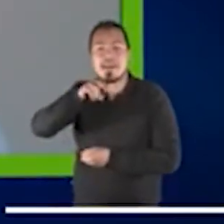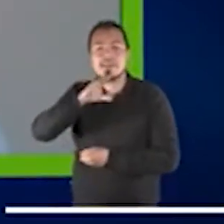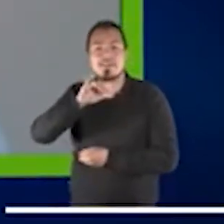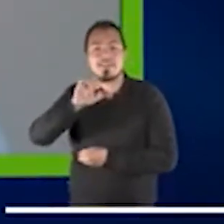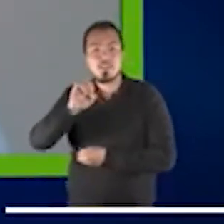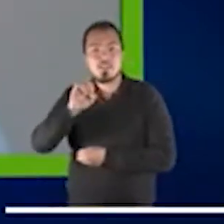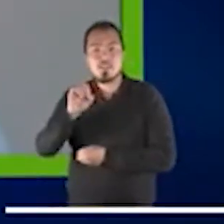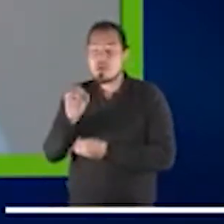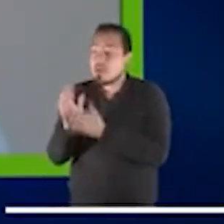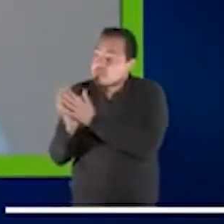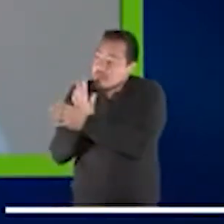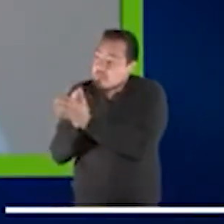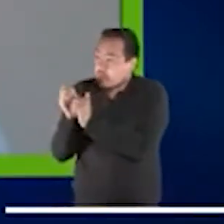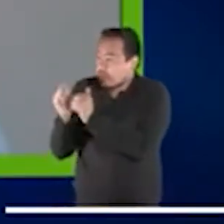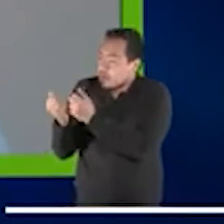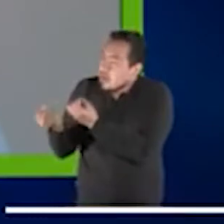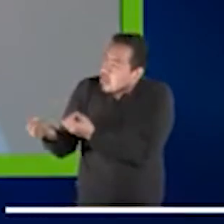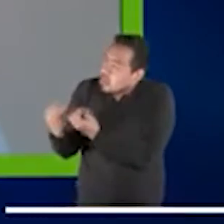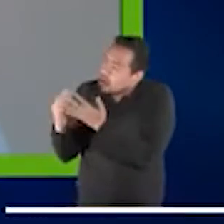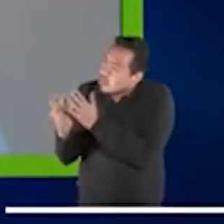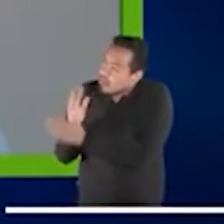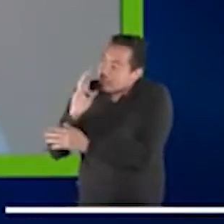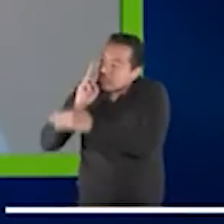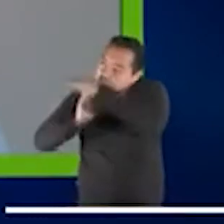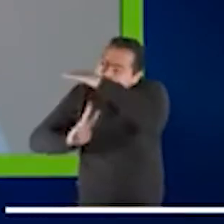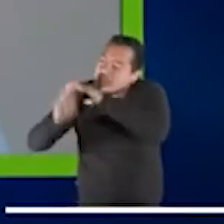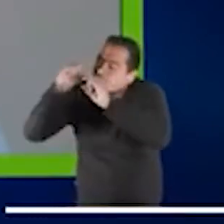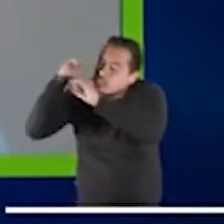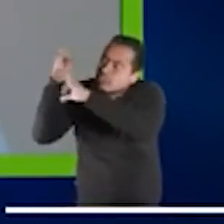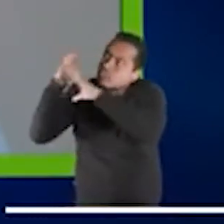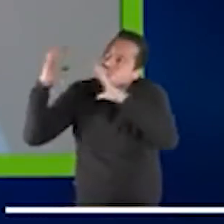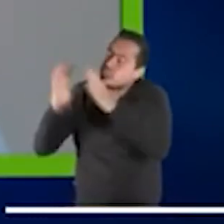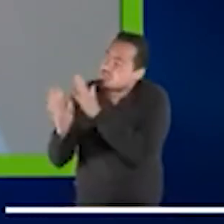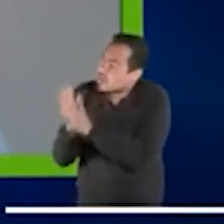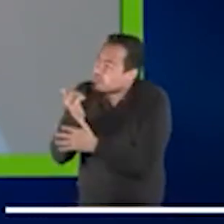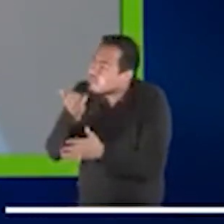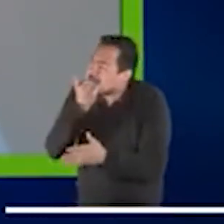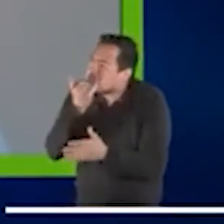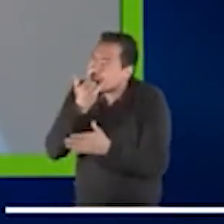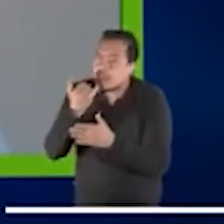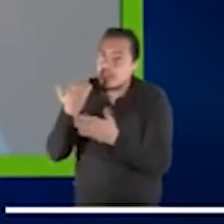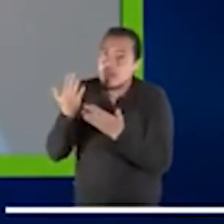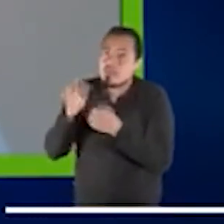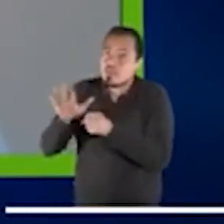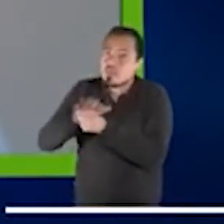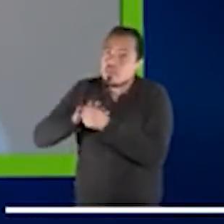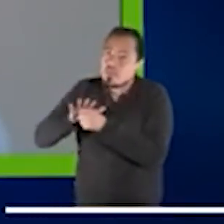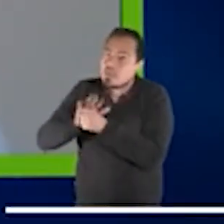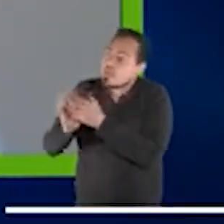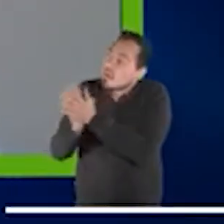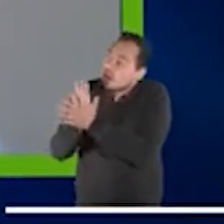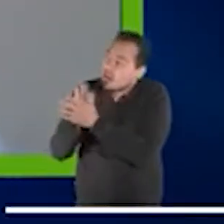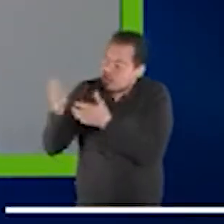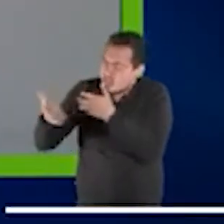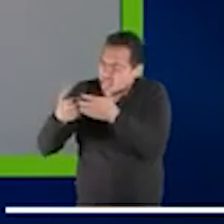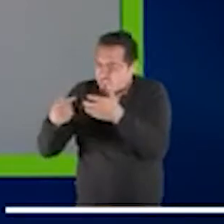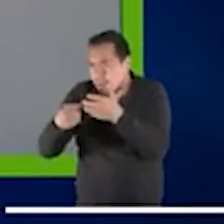Lili Danud también, sobre lo que pasó y cómo los sistemas reaccionaron.